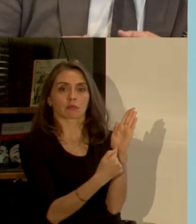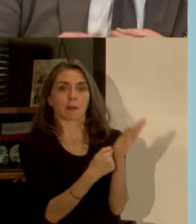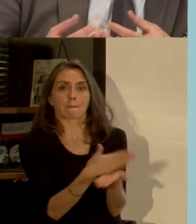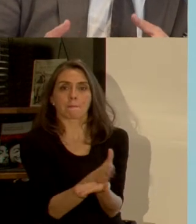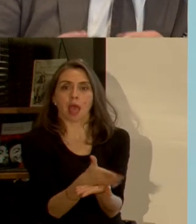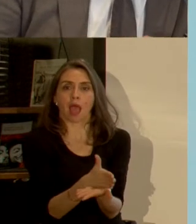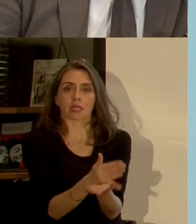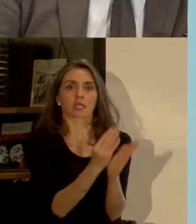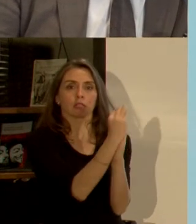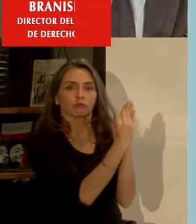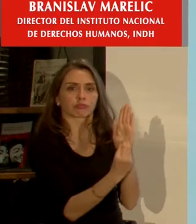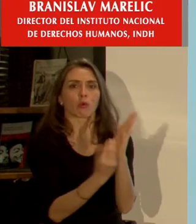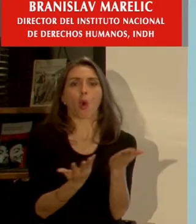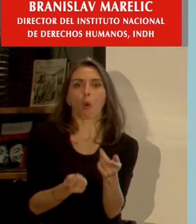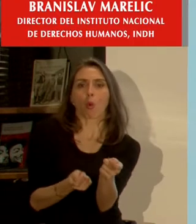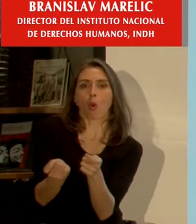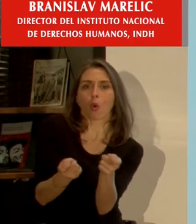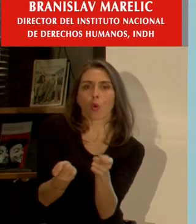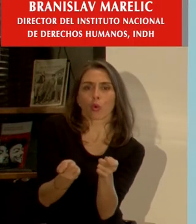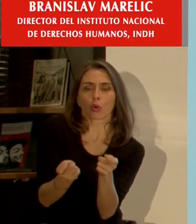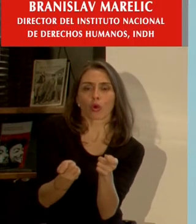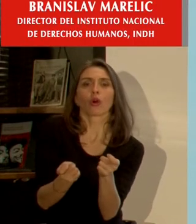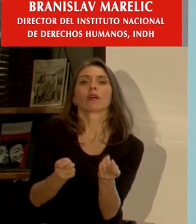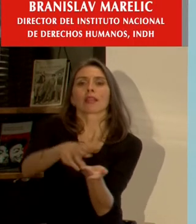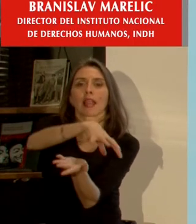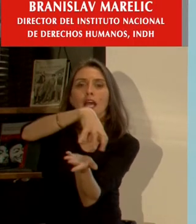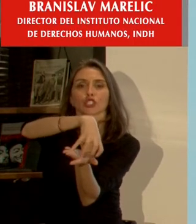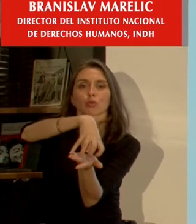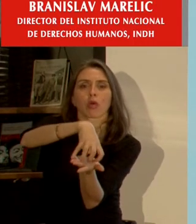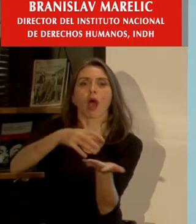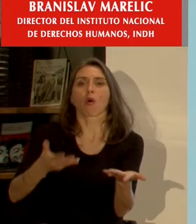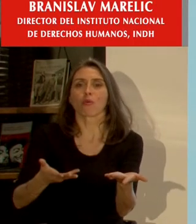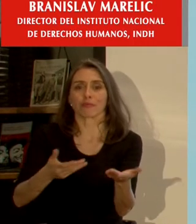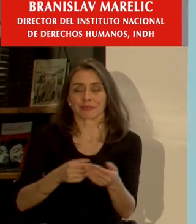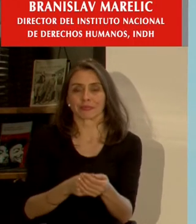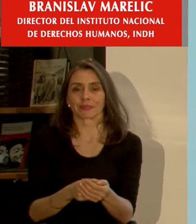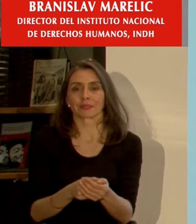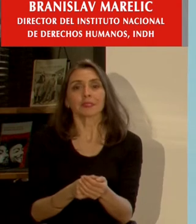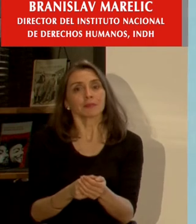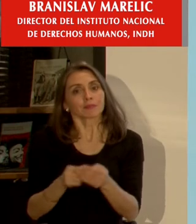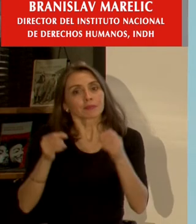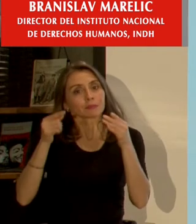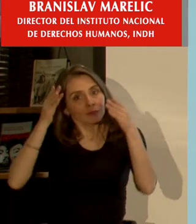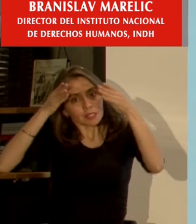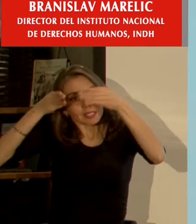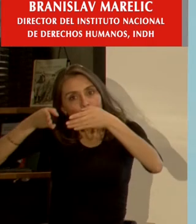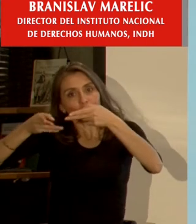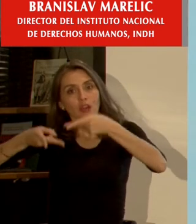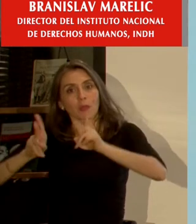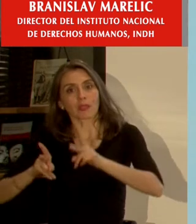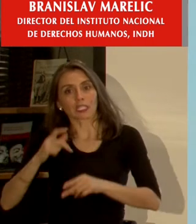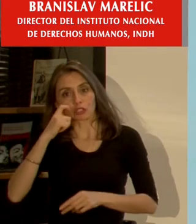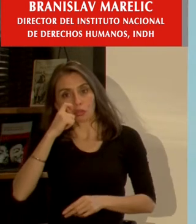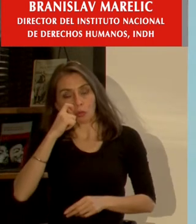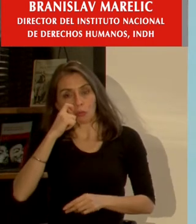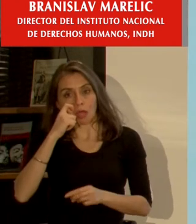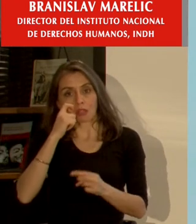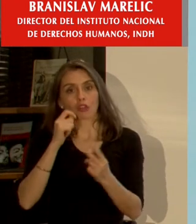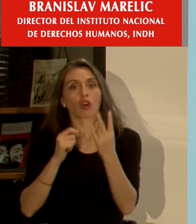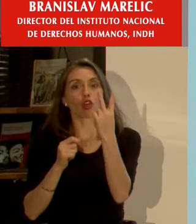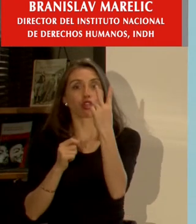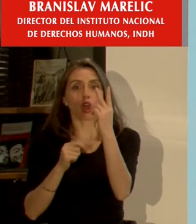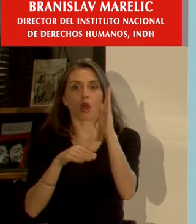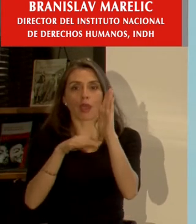instrumentos de gestión urbanística y acá el enfoque de derechos humanos pasa en dos